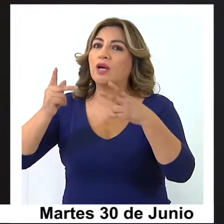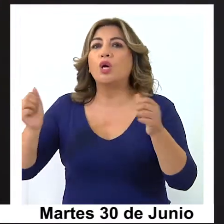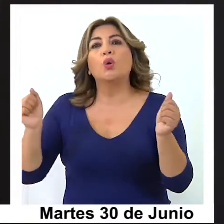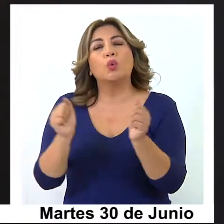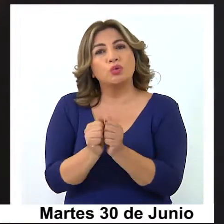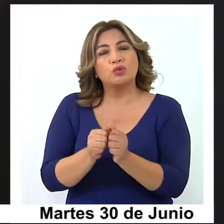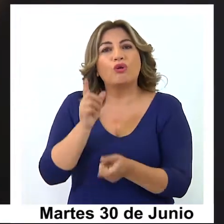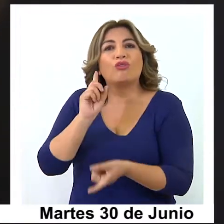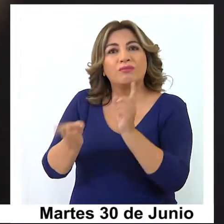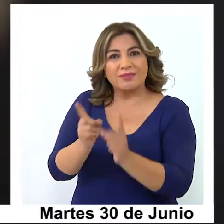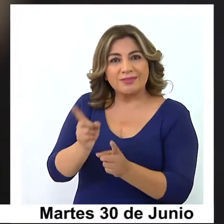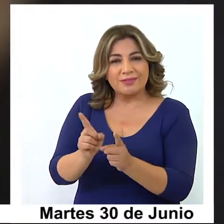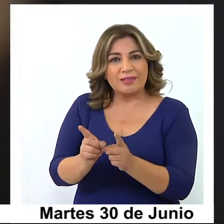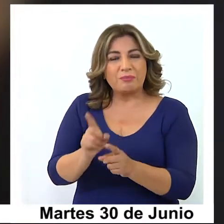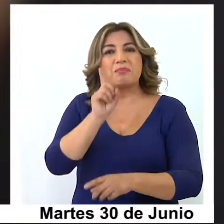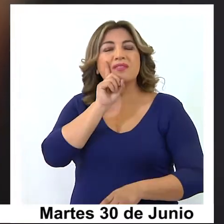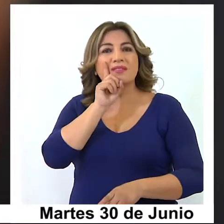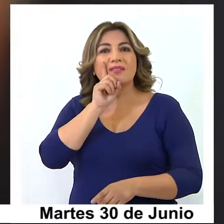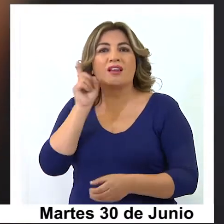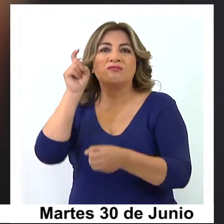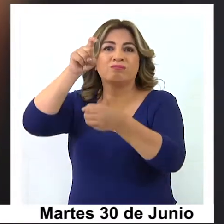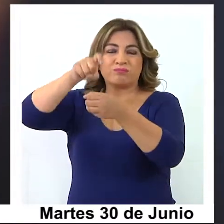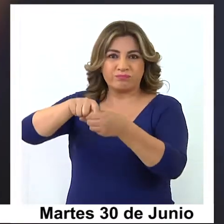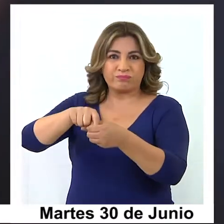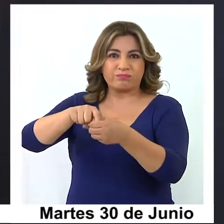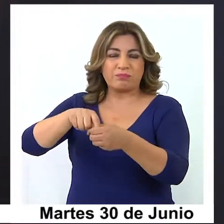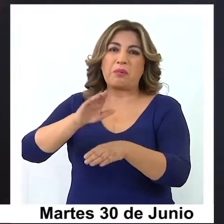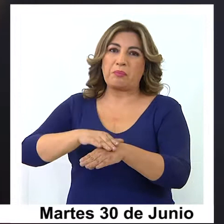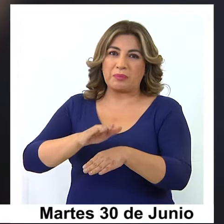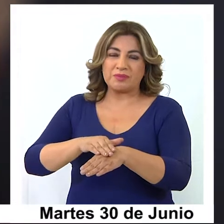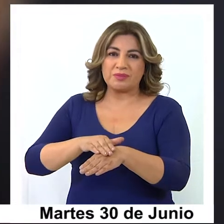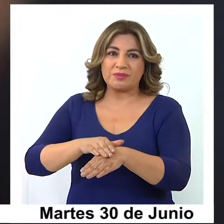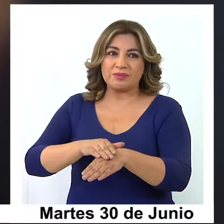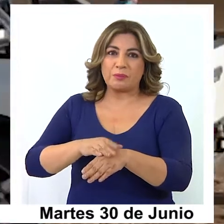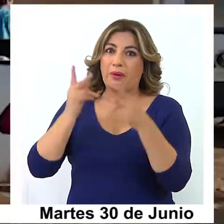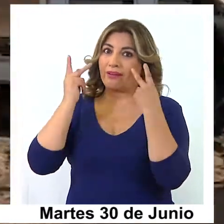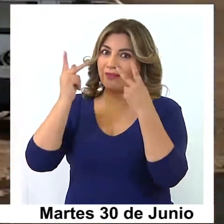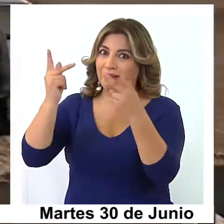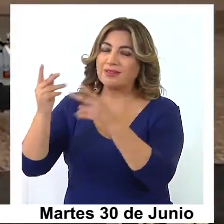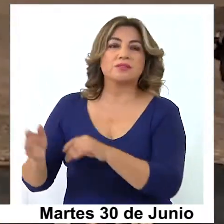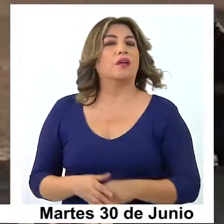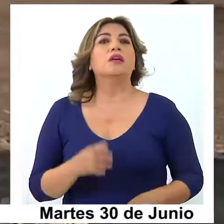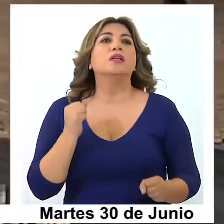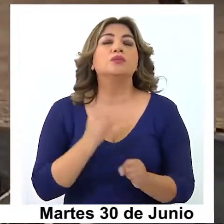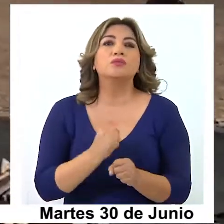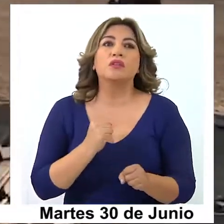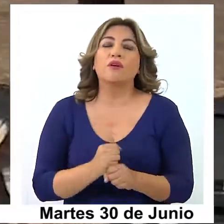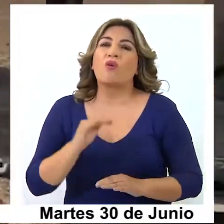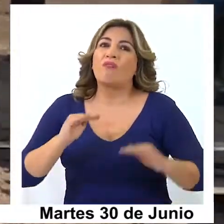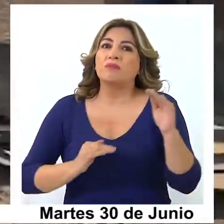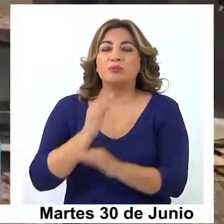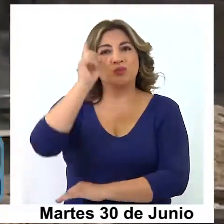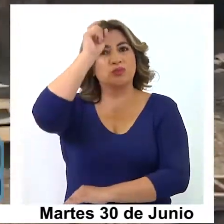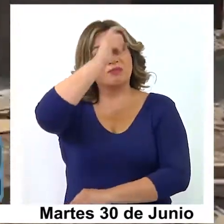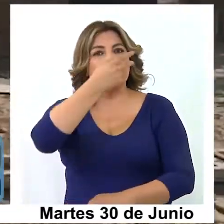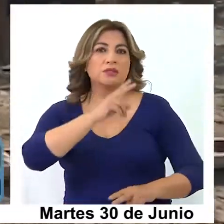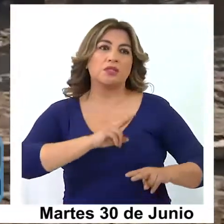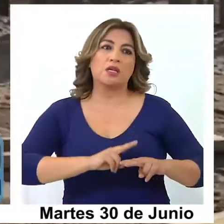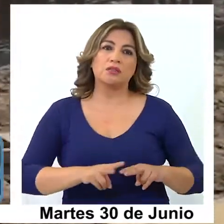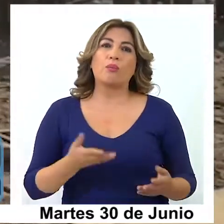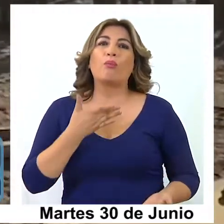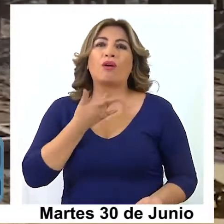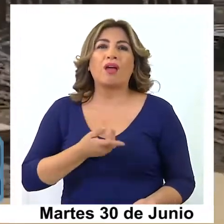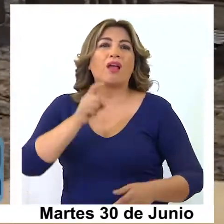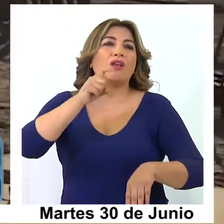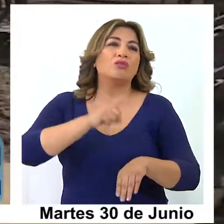también nos coordinamos para poder obtener las autorizaciones correspondientes de traslado. Un trabajo que resulta complejo de realizar debido a los